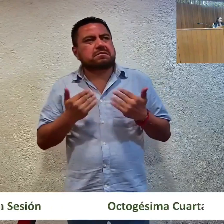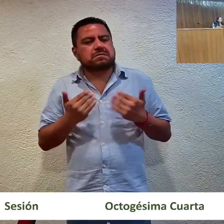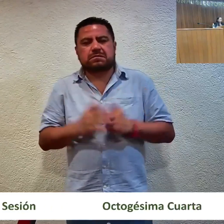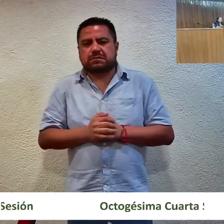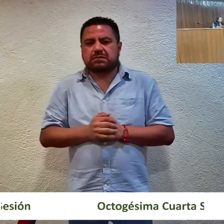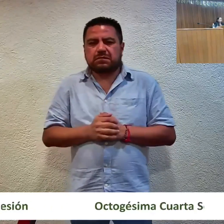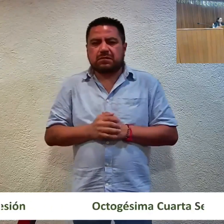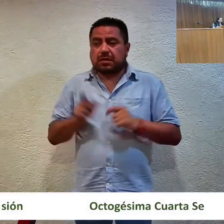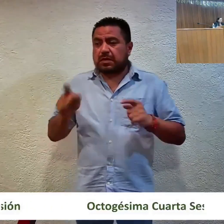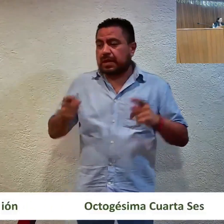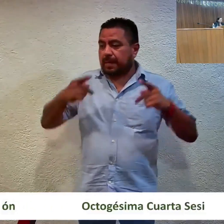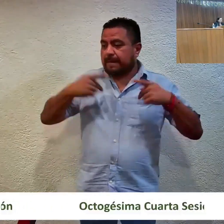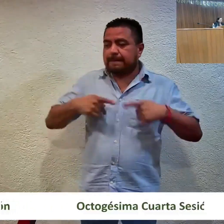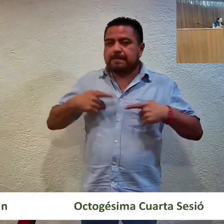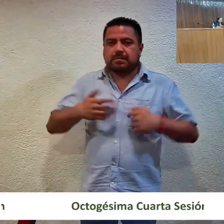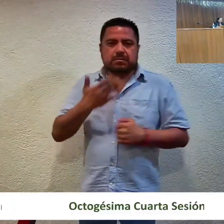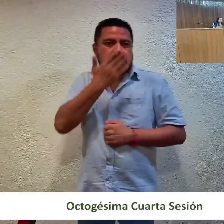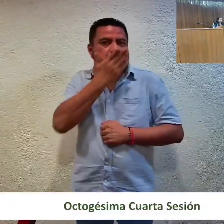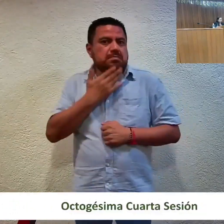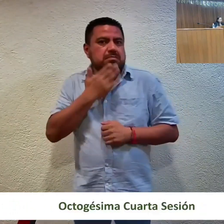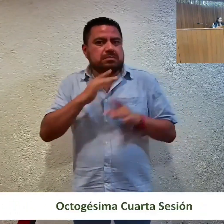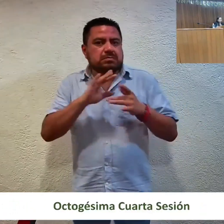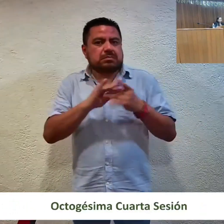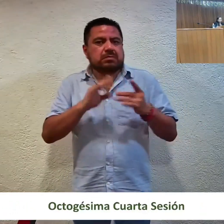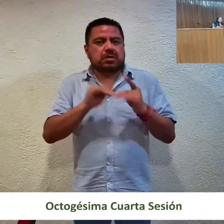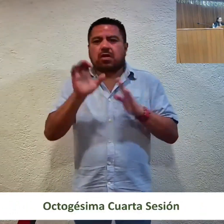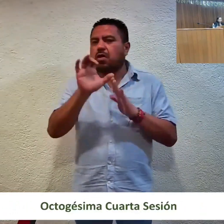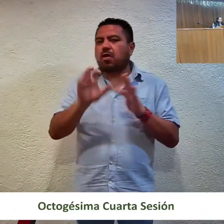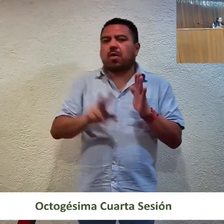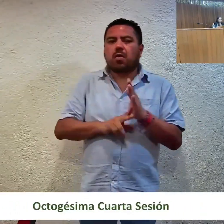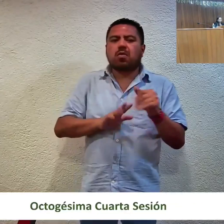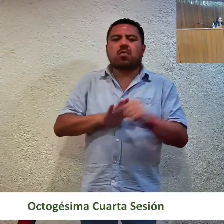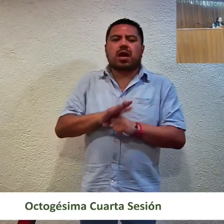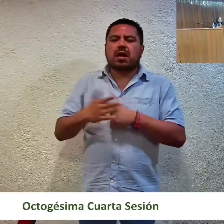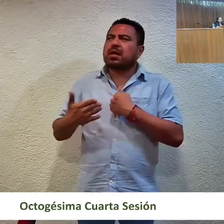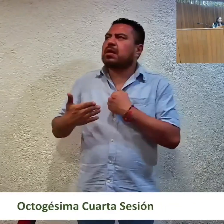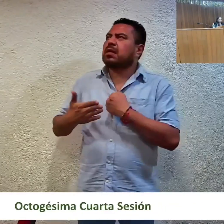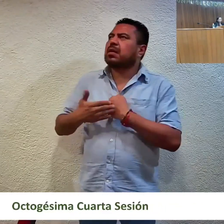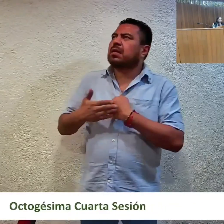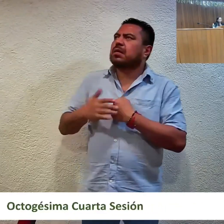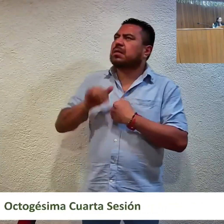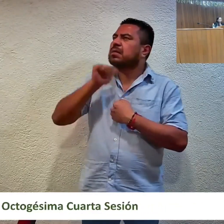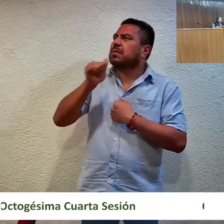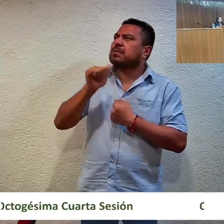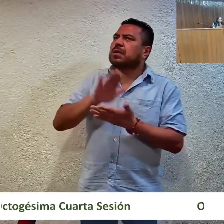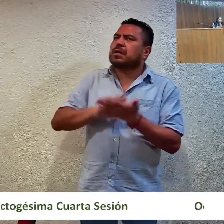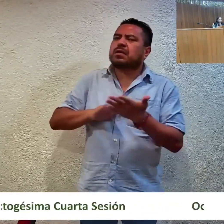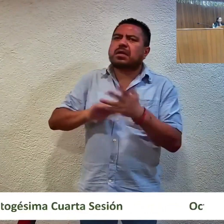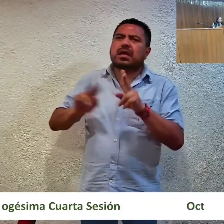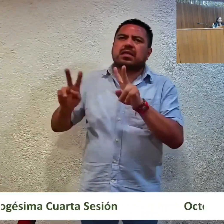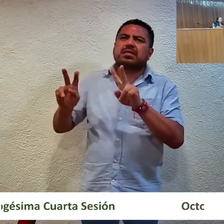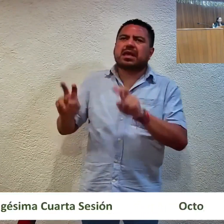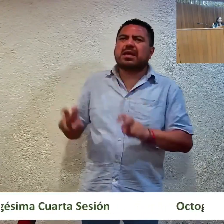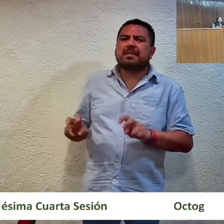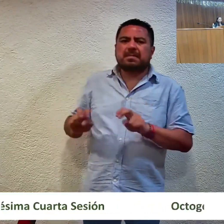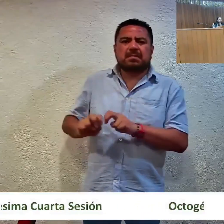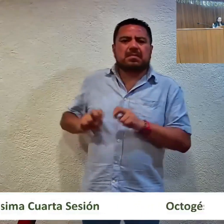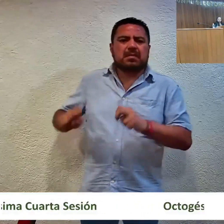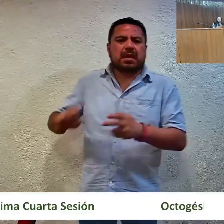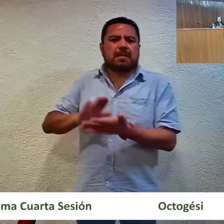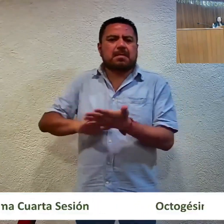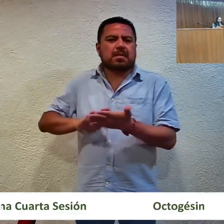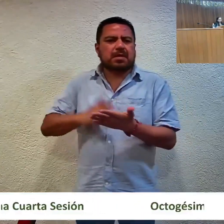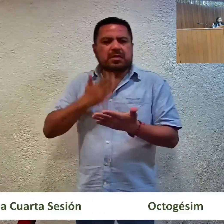las quejosas no señalaron qué convocatorias y a cuáles sesiones se les convocó sin entregarles el orden del día y la documentación a